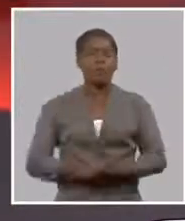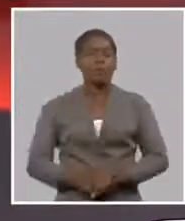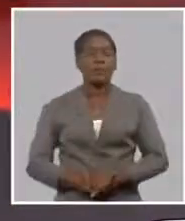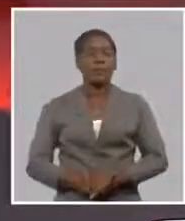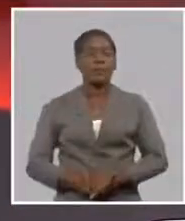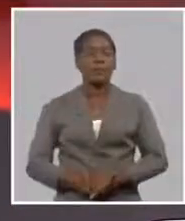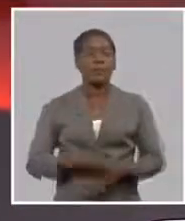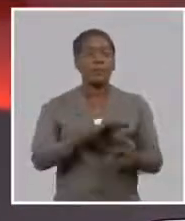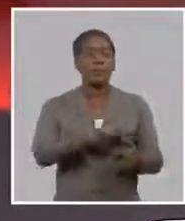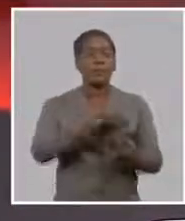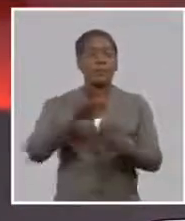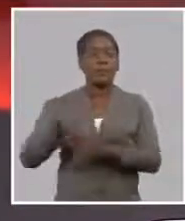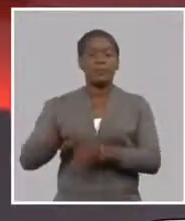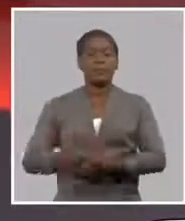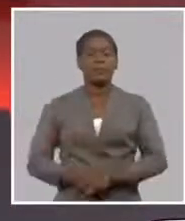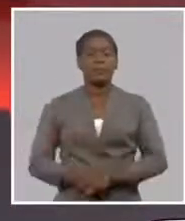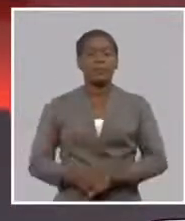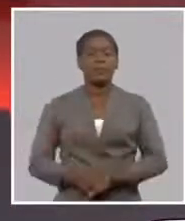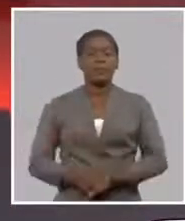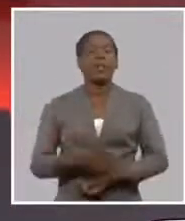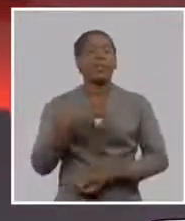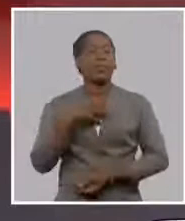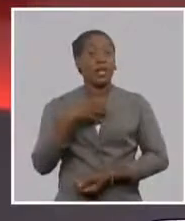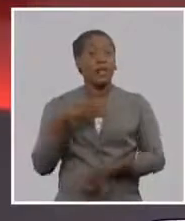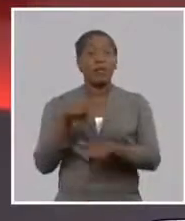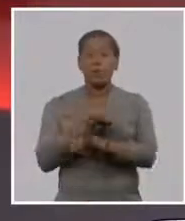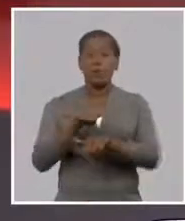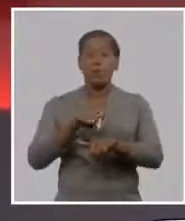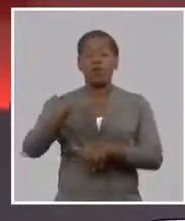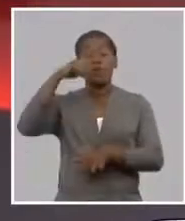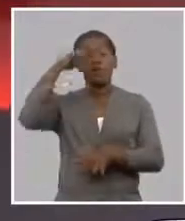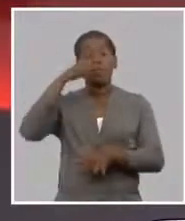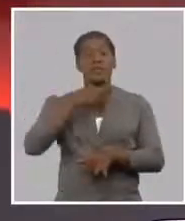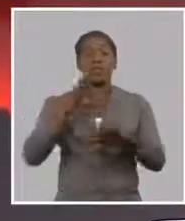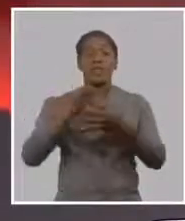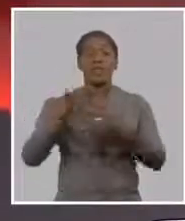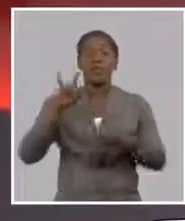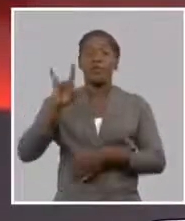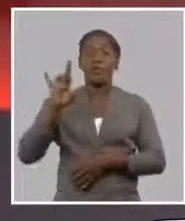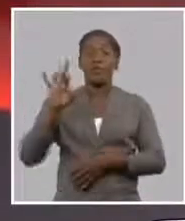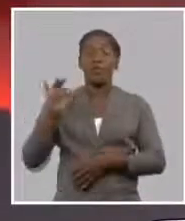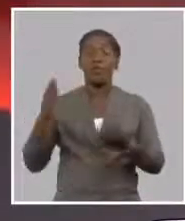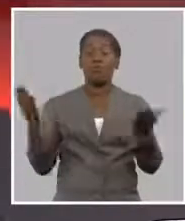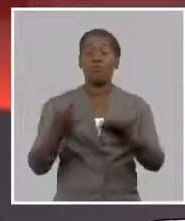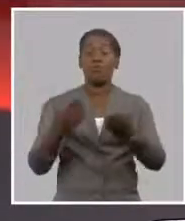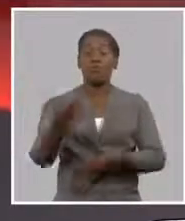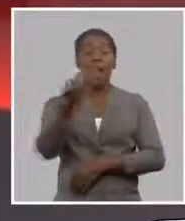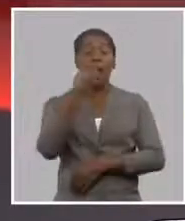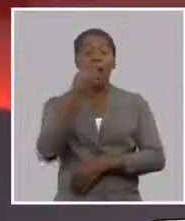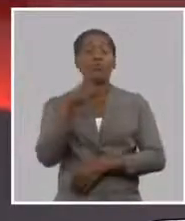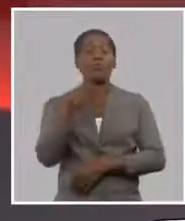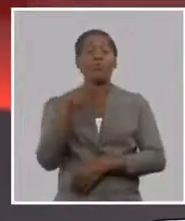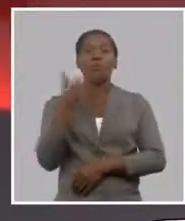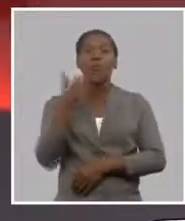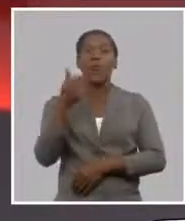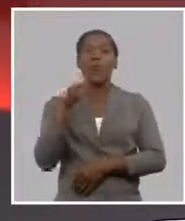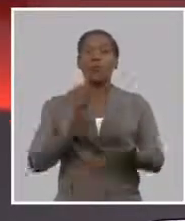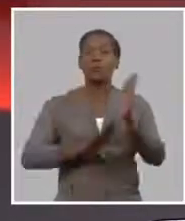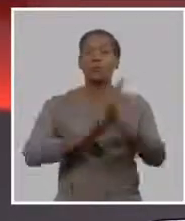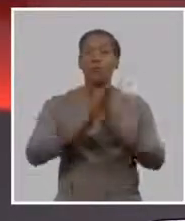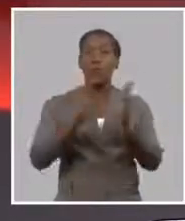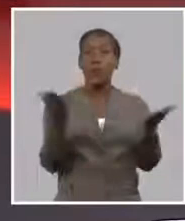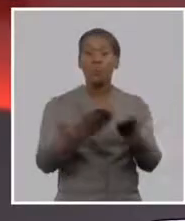consolide que haya en la mesa de los cubanos mayor producción de alimentos y el banco y el seguro va a acompañar